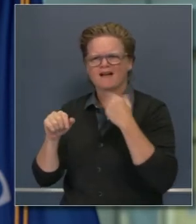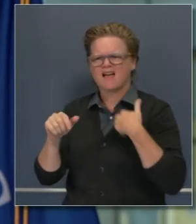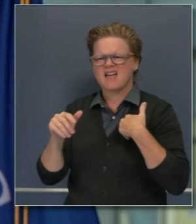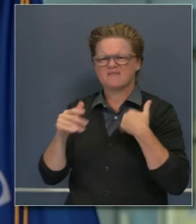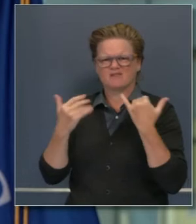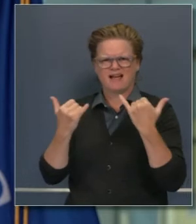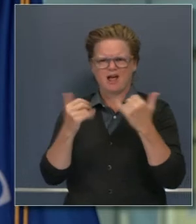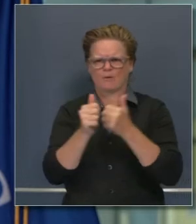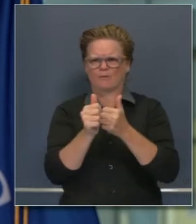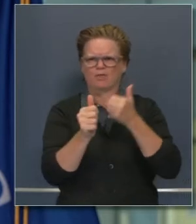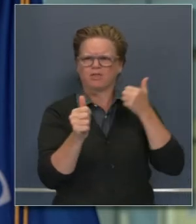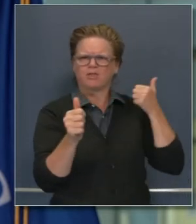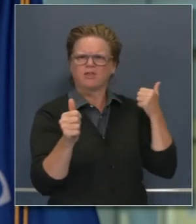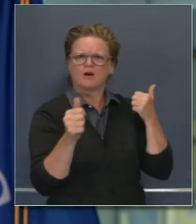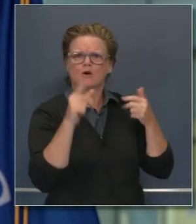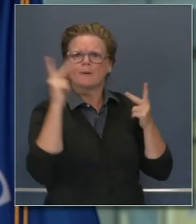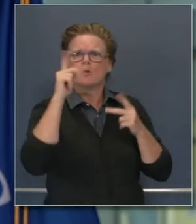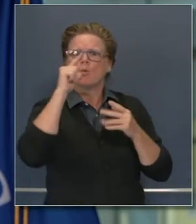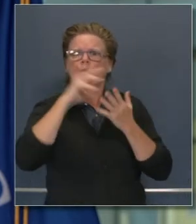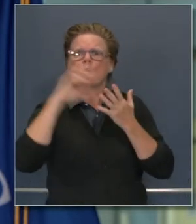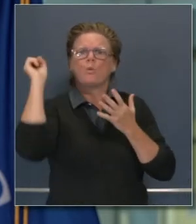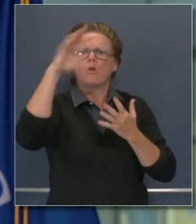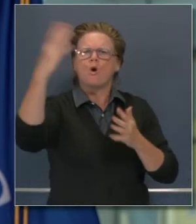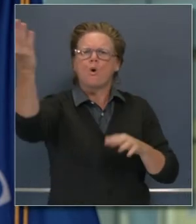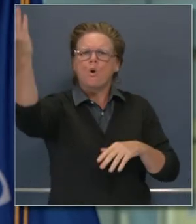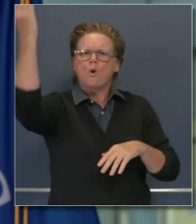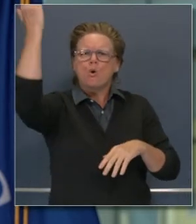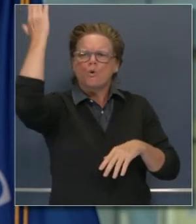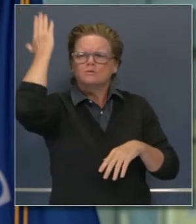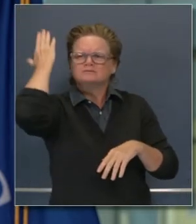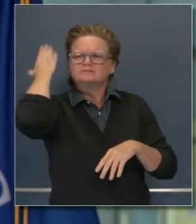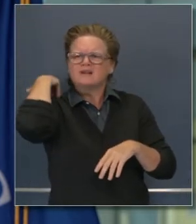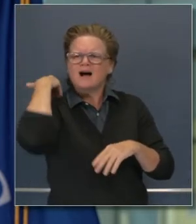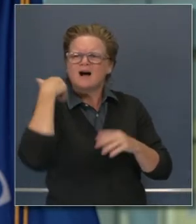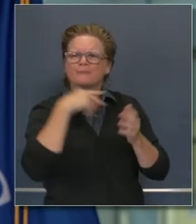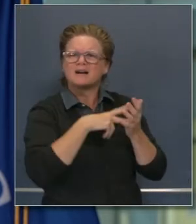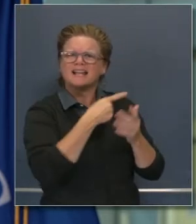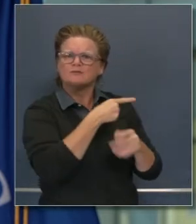Estamos hablando de 60 días. ¿Cuál es el tiempo promedio?